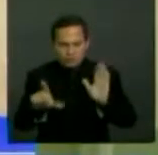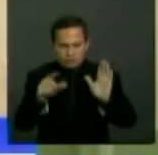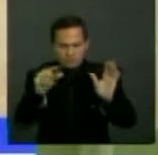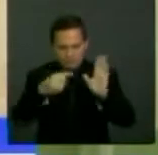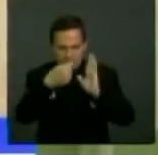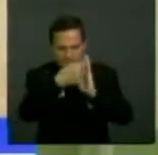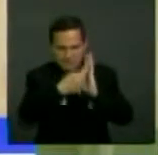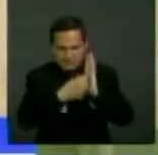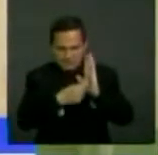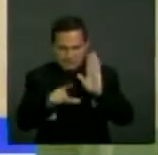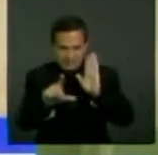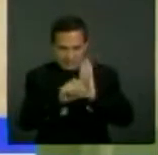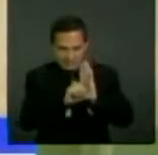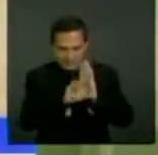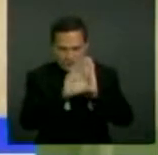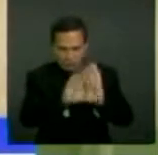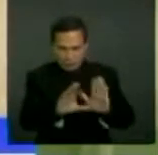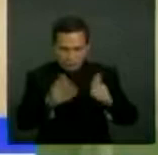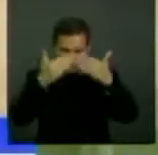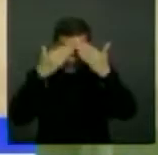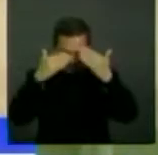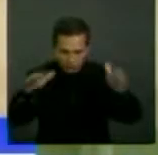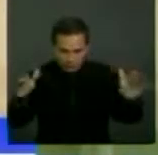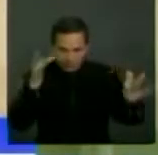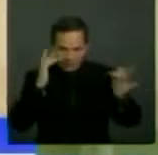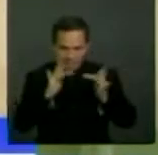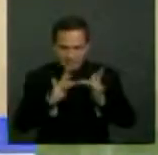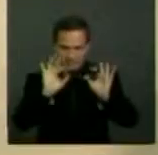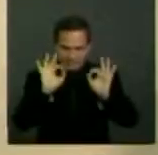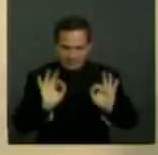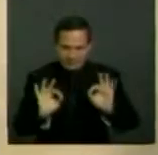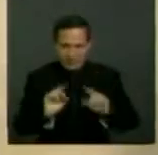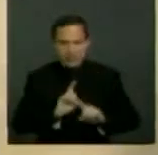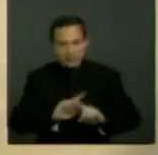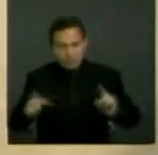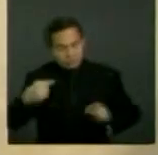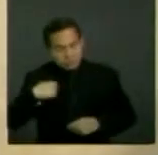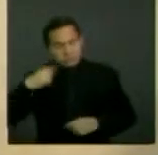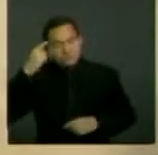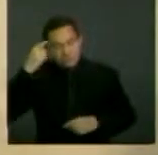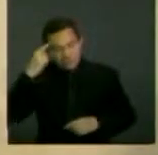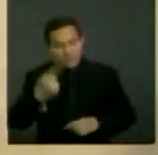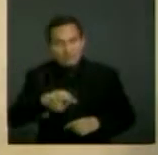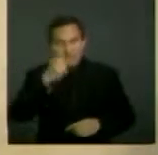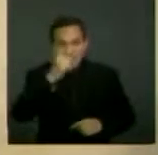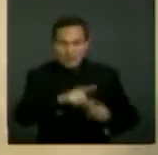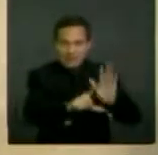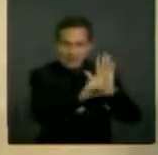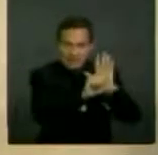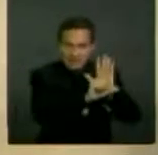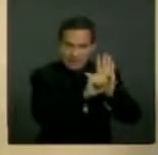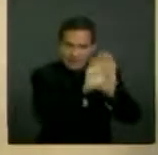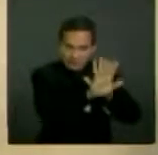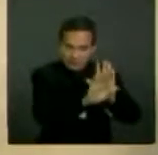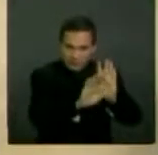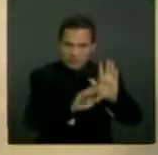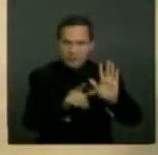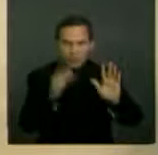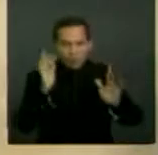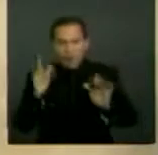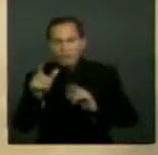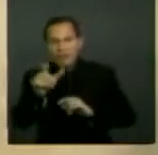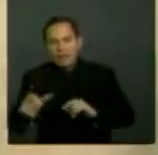fundante para la democracia. Por lo tanto, consideramos que, aunque sí hay una omisión legislativa relativa, y en eso concordamos con el demandante,